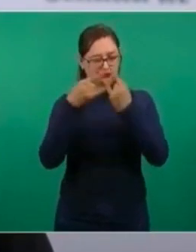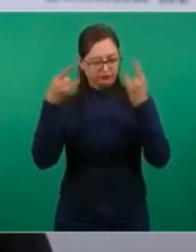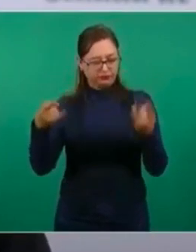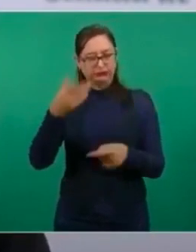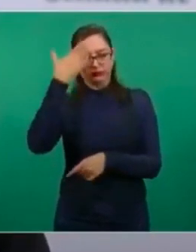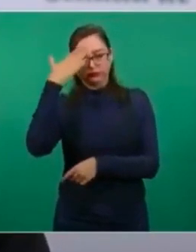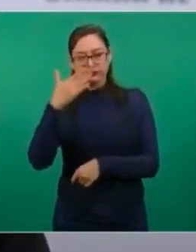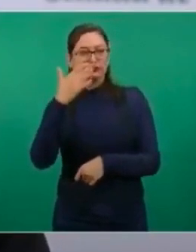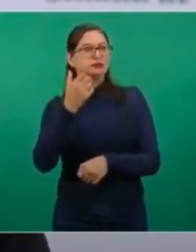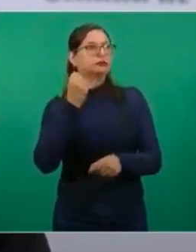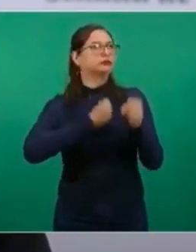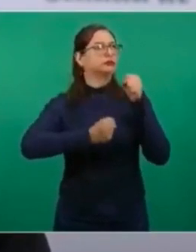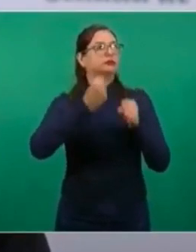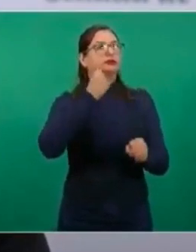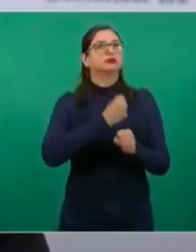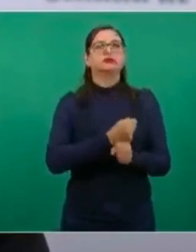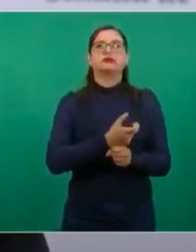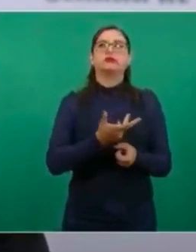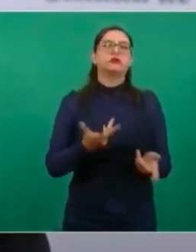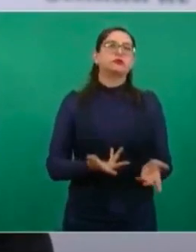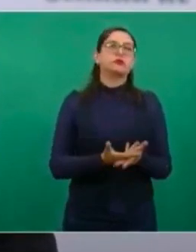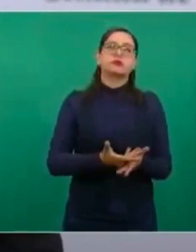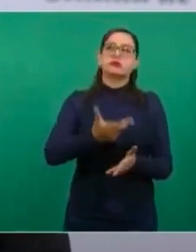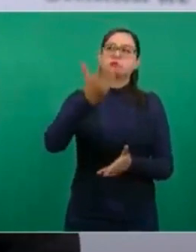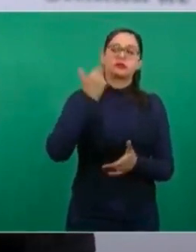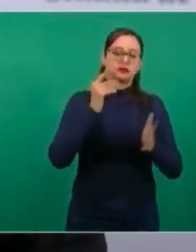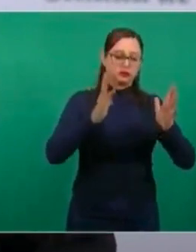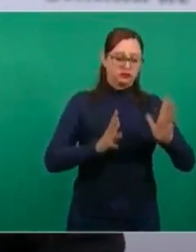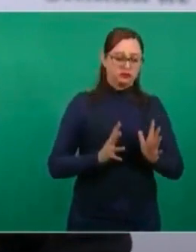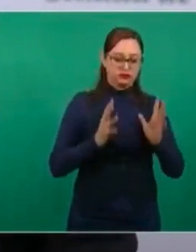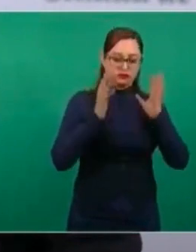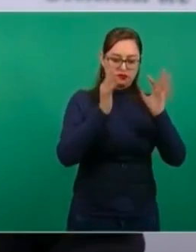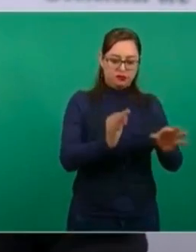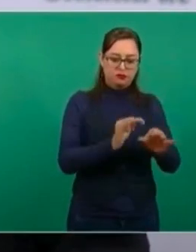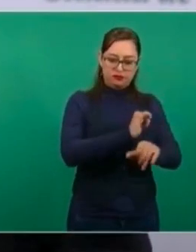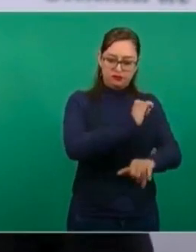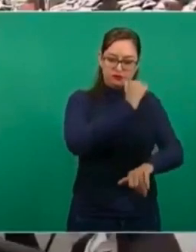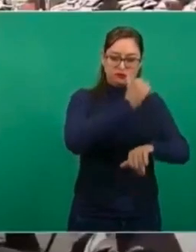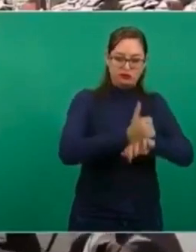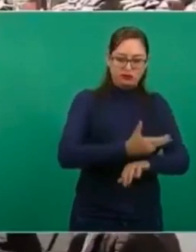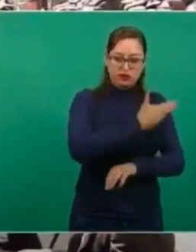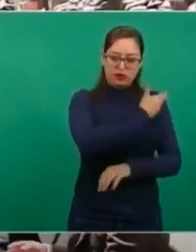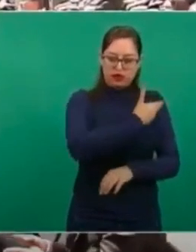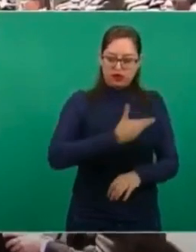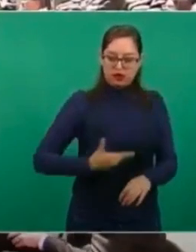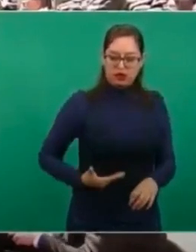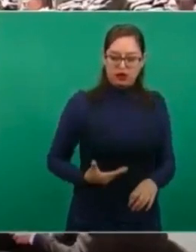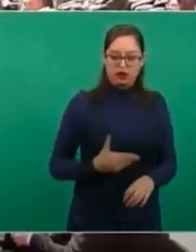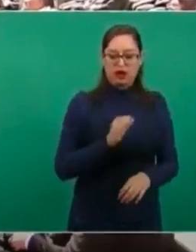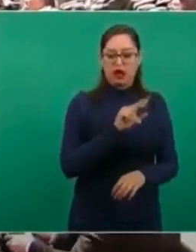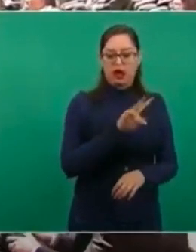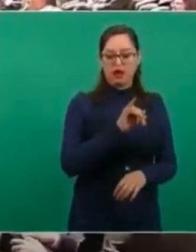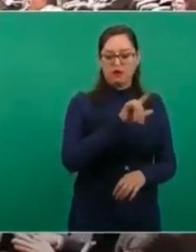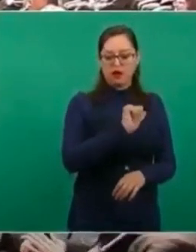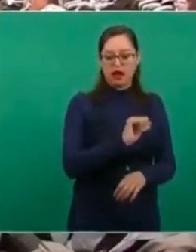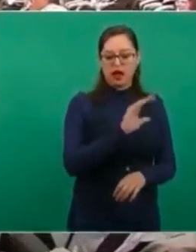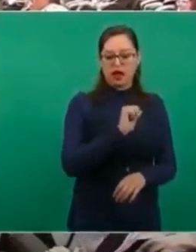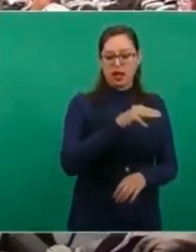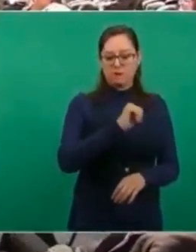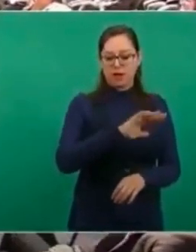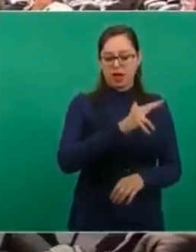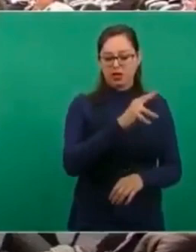aquí se ha dicho, por iniciativa del presidente Ávila Camacho,